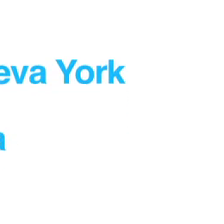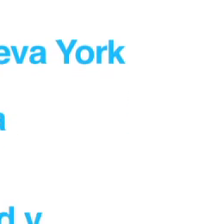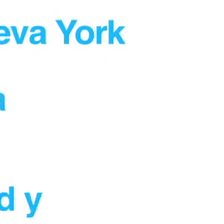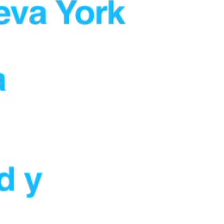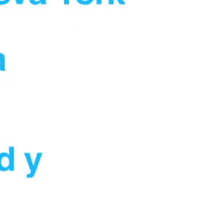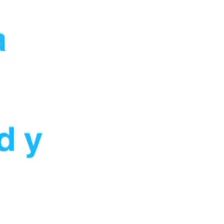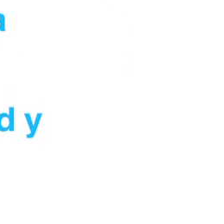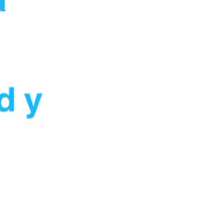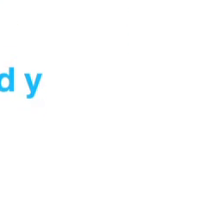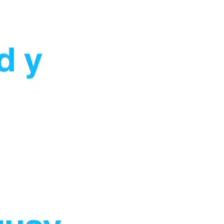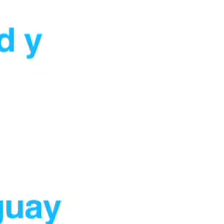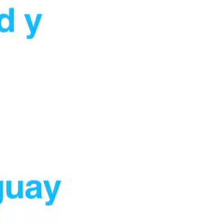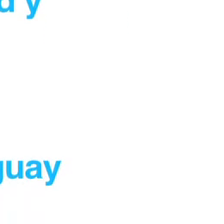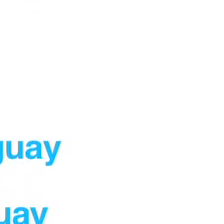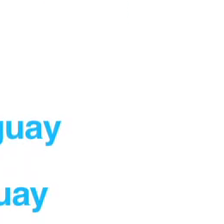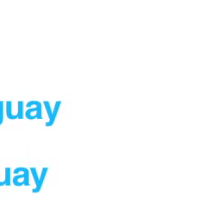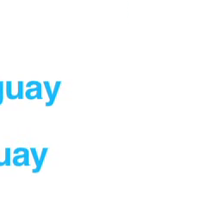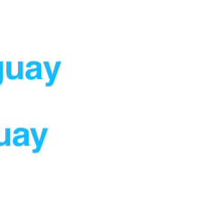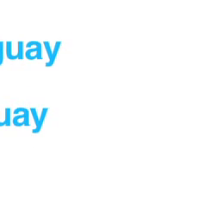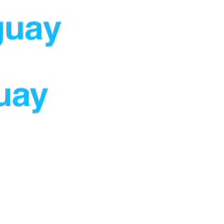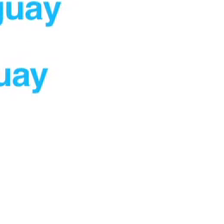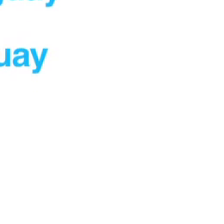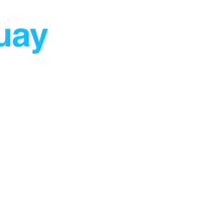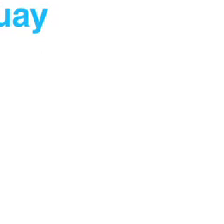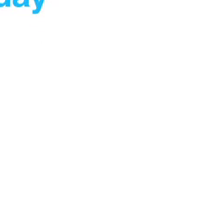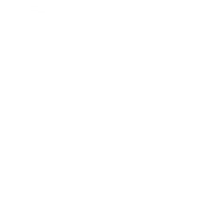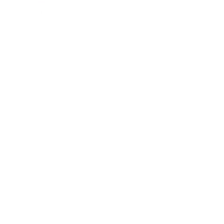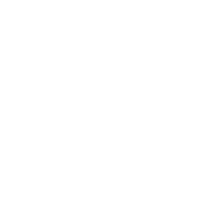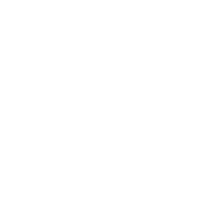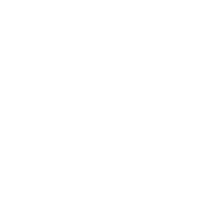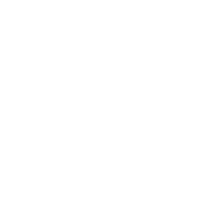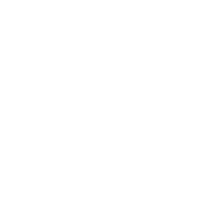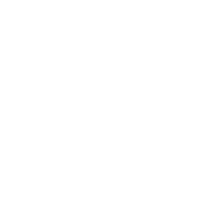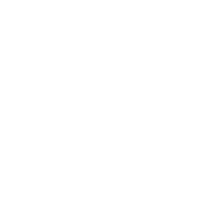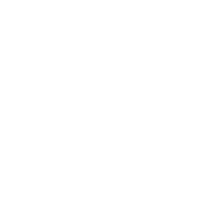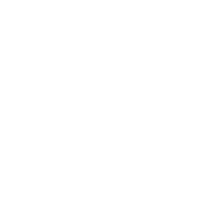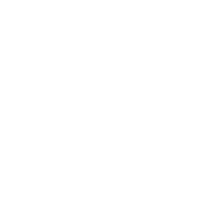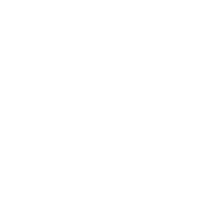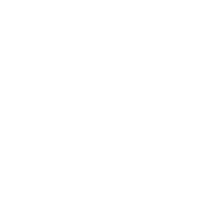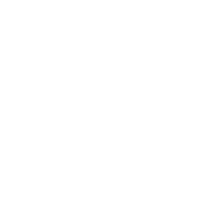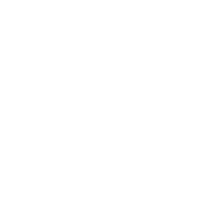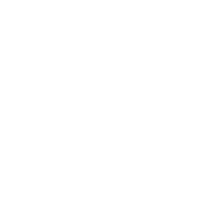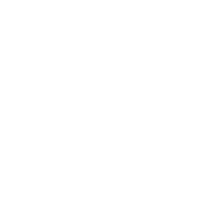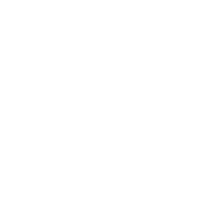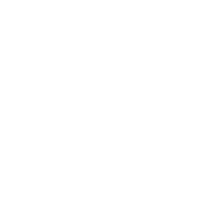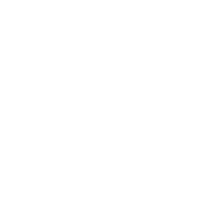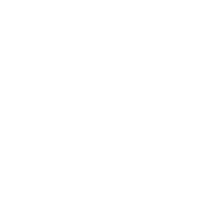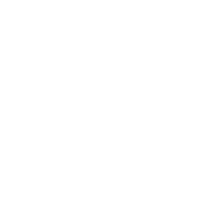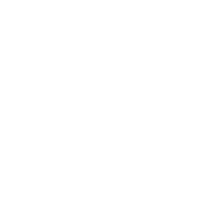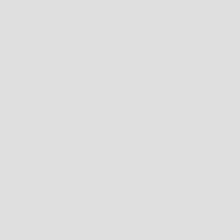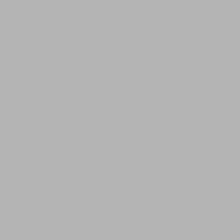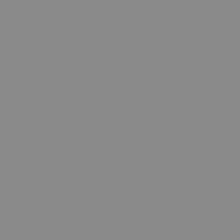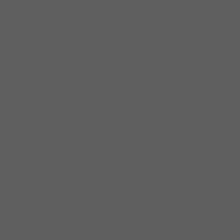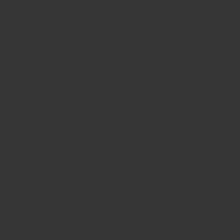Fundamental Sergio Merezman Colaborador Fundamental Denis Torena Colaborador Fundamental Con el